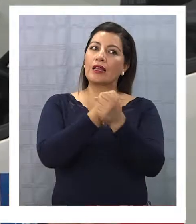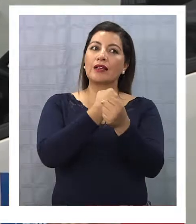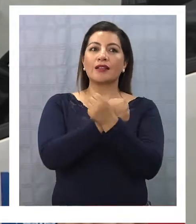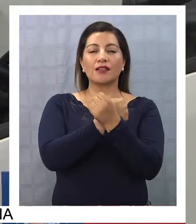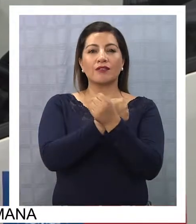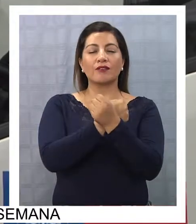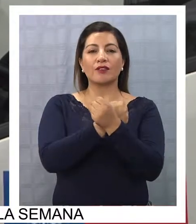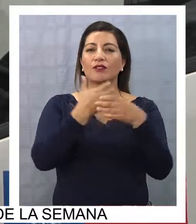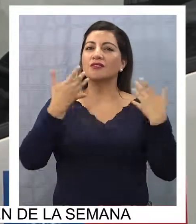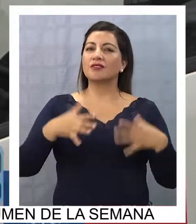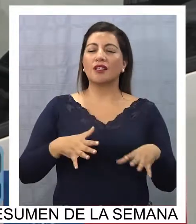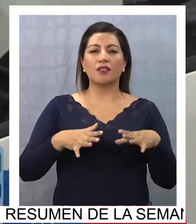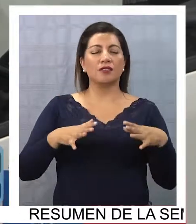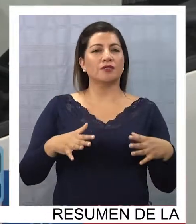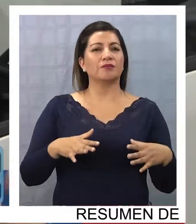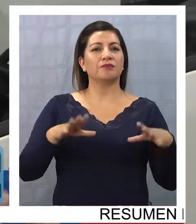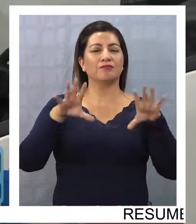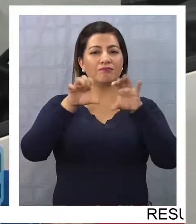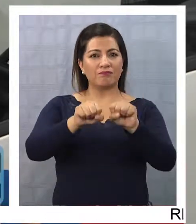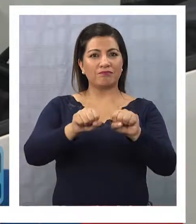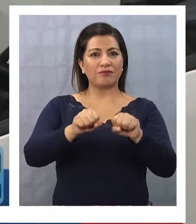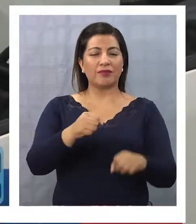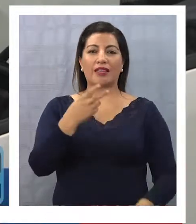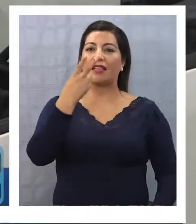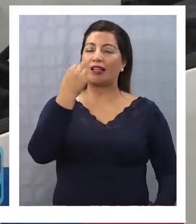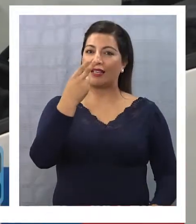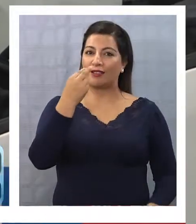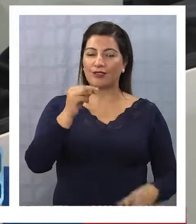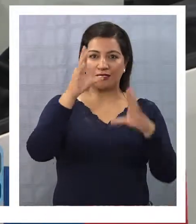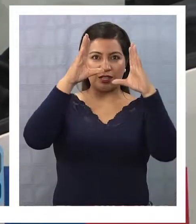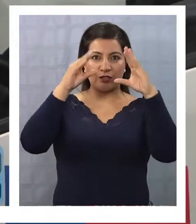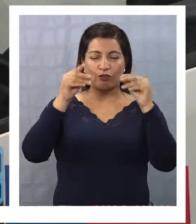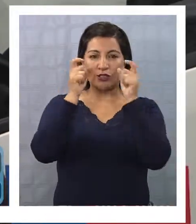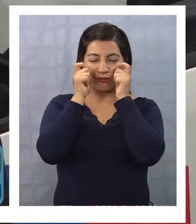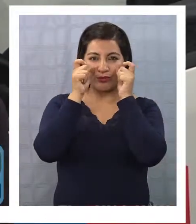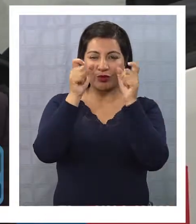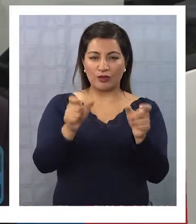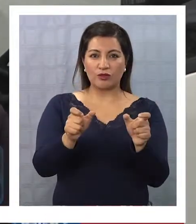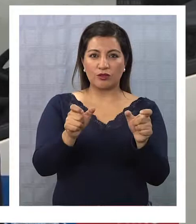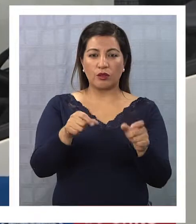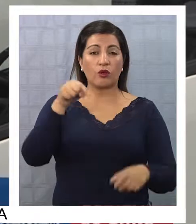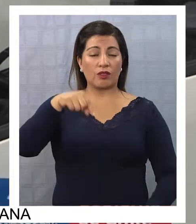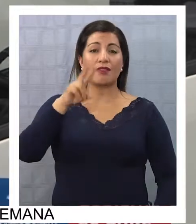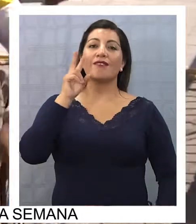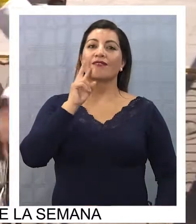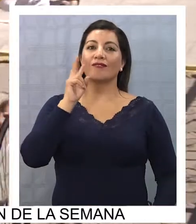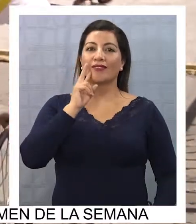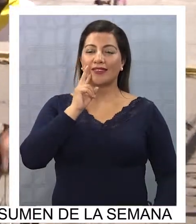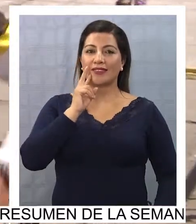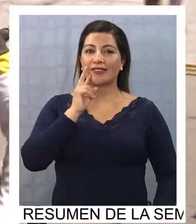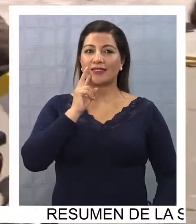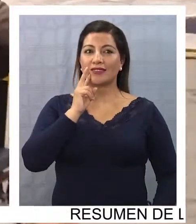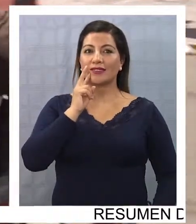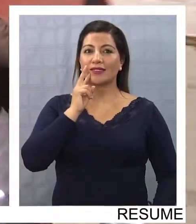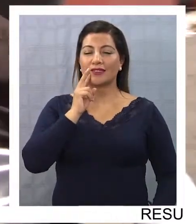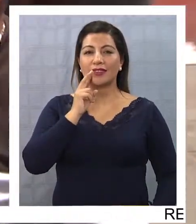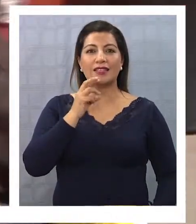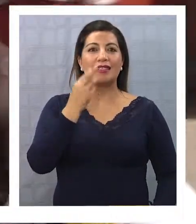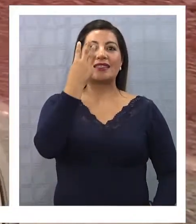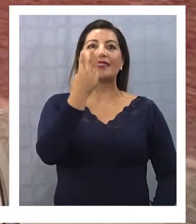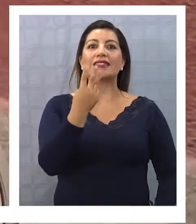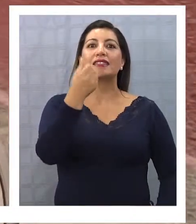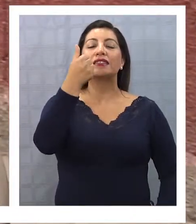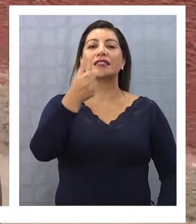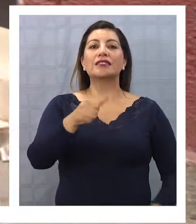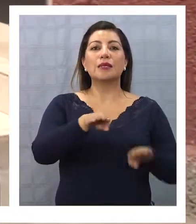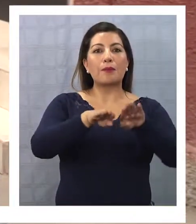Armadas toman a partir de las 12 horas el control, hoy día viernes precisamente, de las 36 mesas